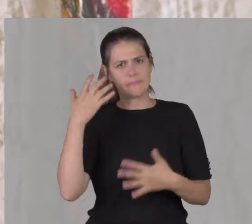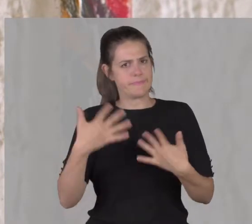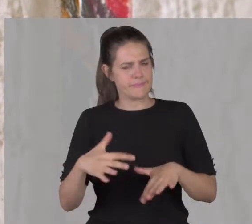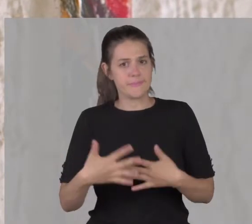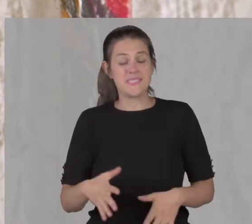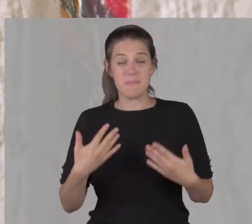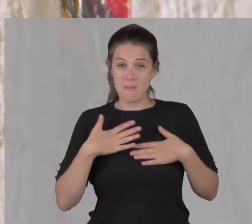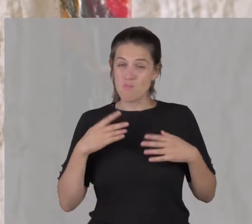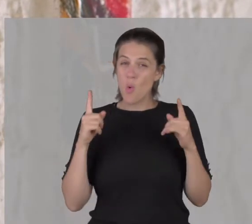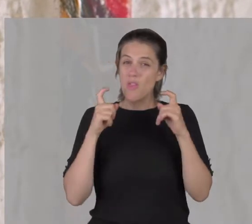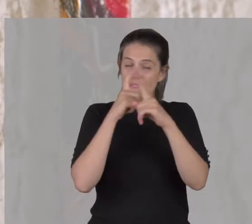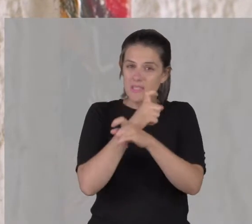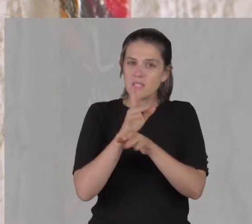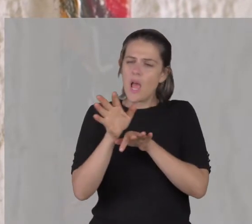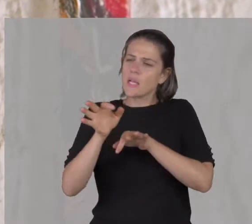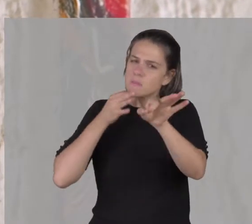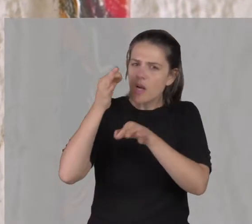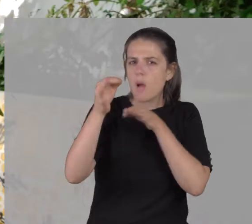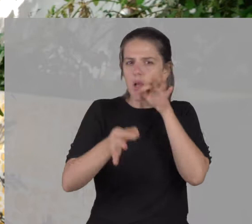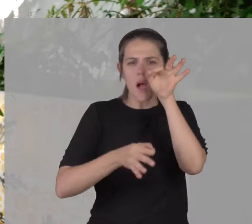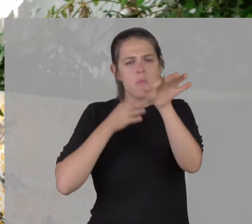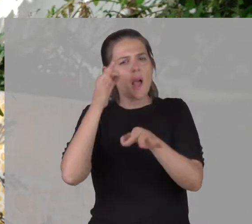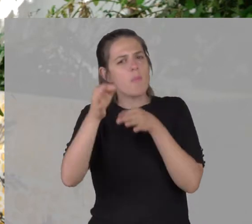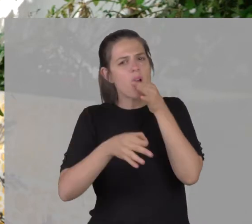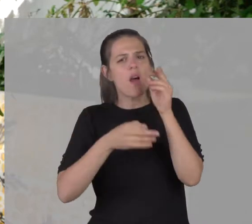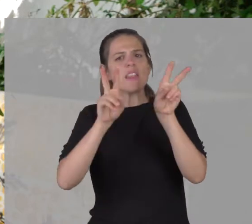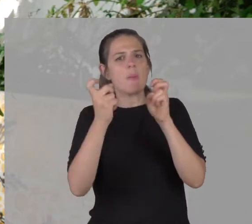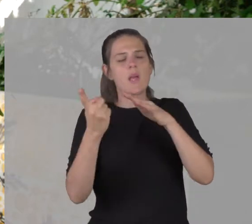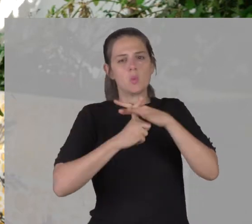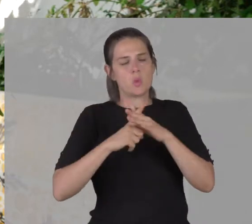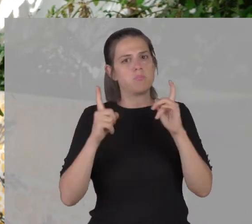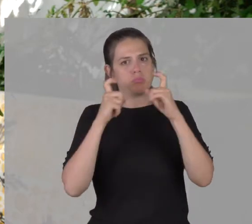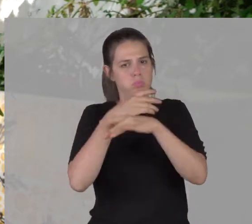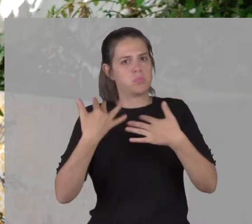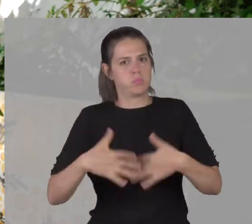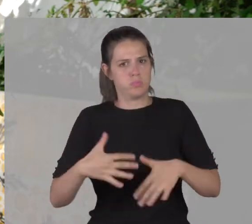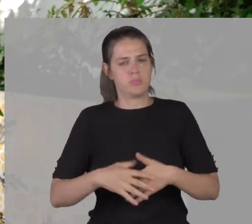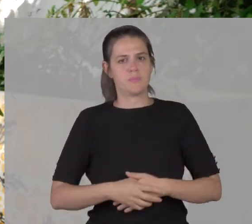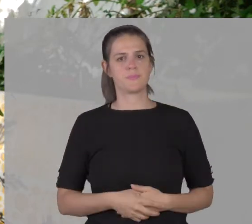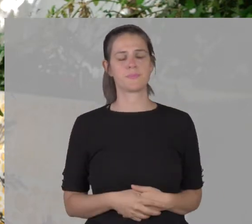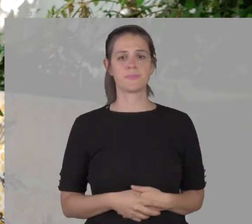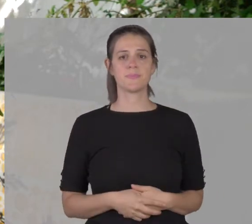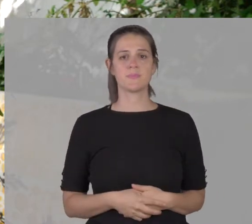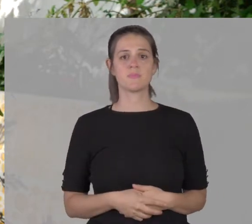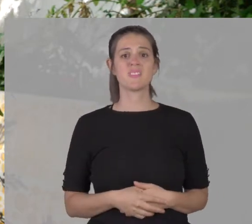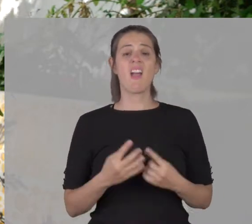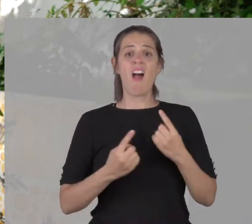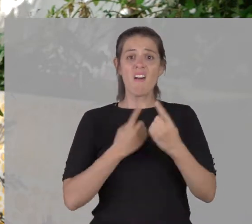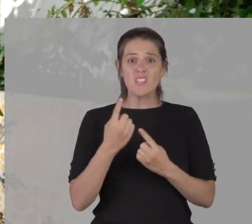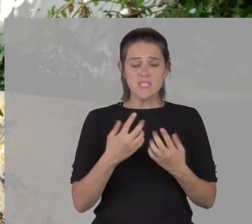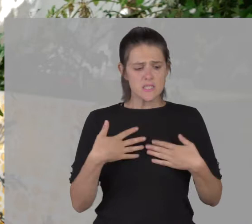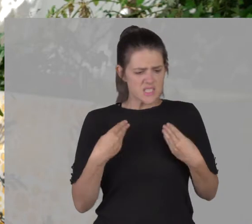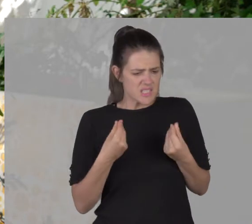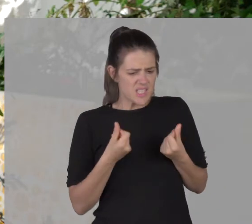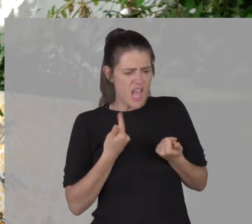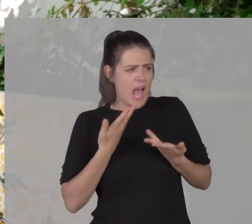y me ha costado mucho concientizar a la gente de la inclusión. Y muchas veces nos quedamos con